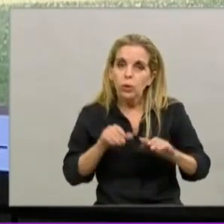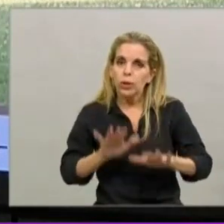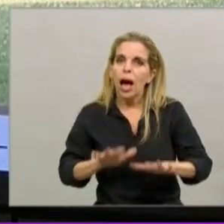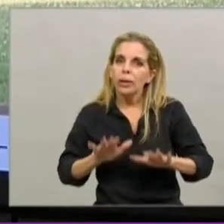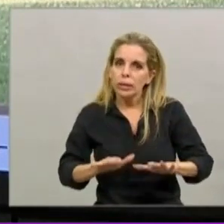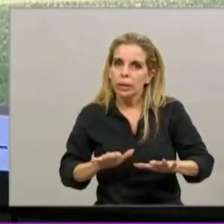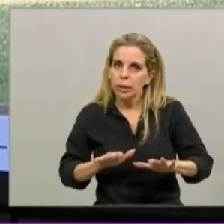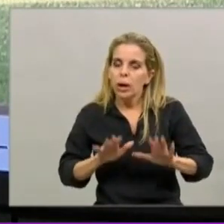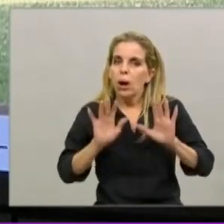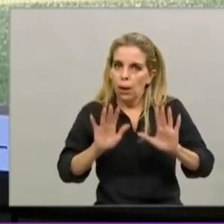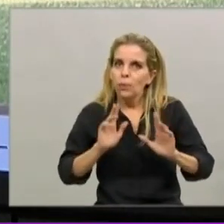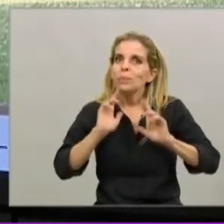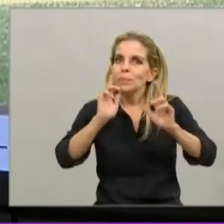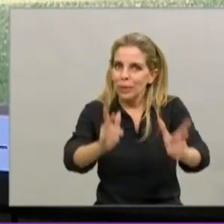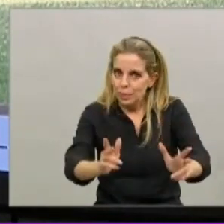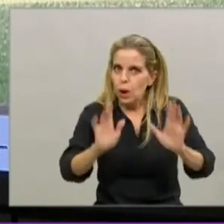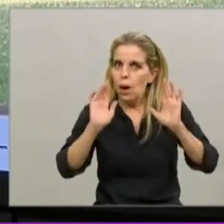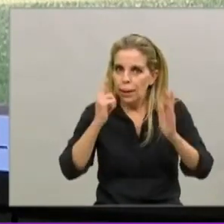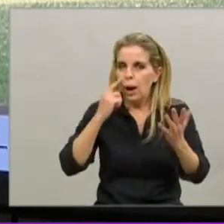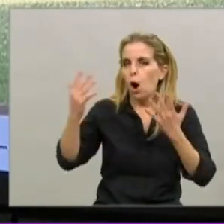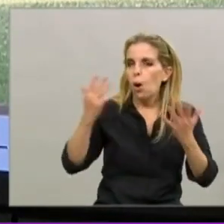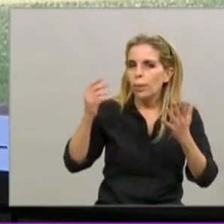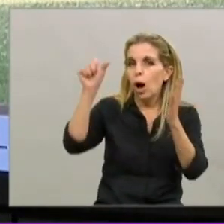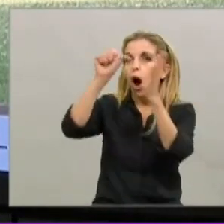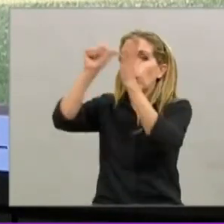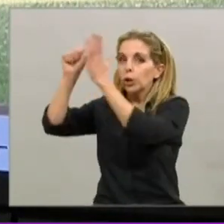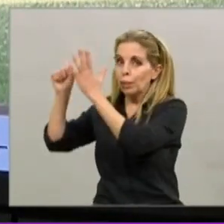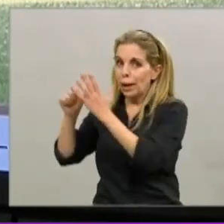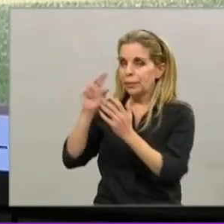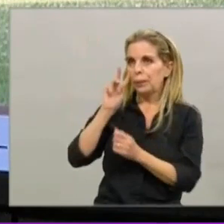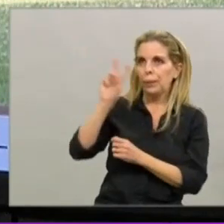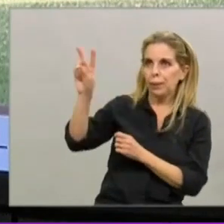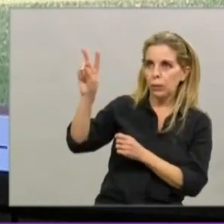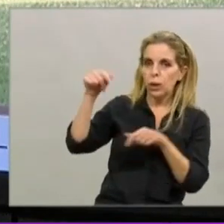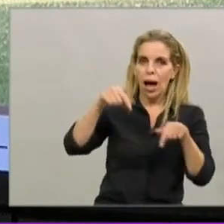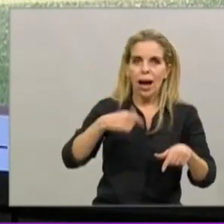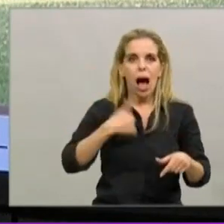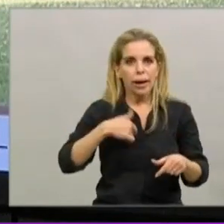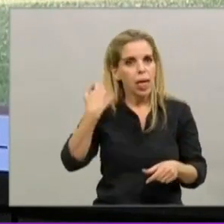Repito, la experiencia de otras ciudades nos muestran que tenemos que tomar decisiones más drásticas.